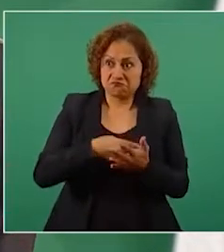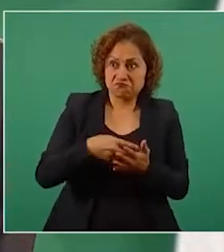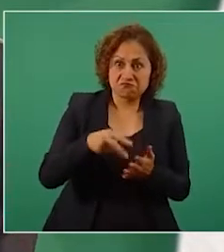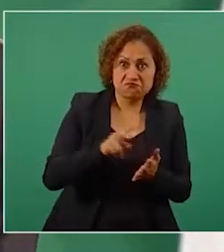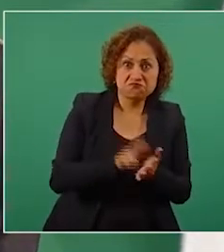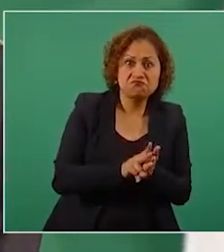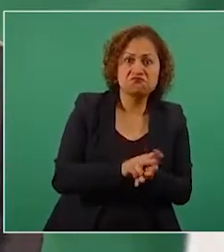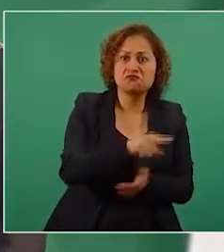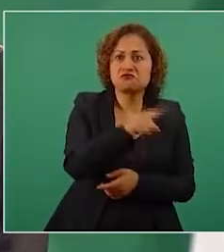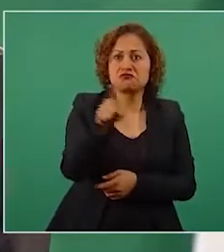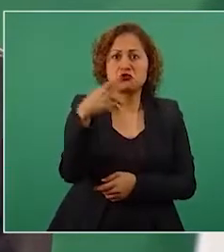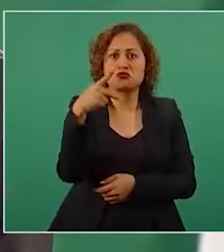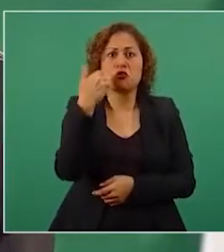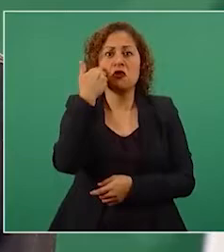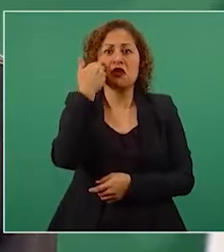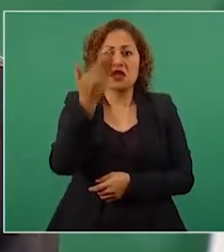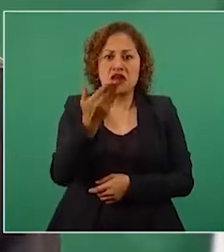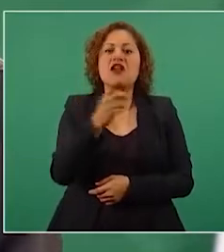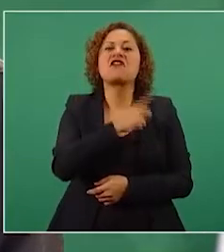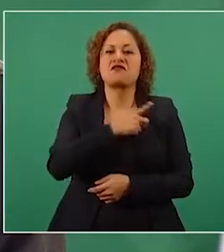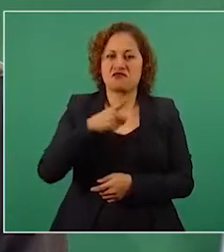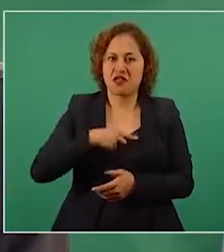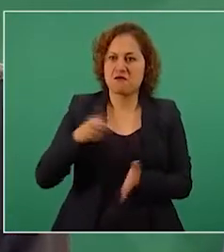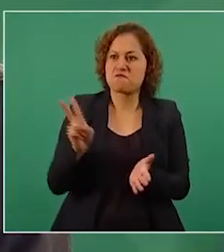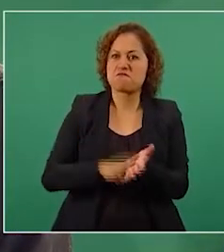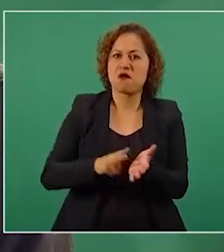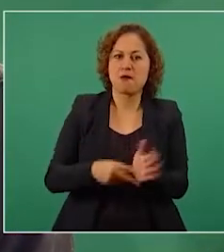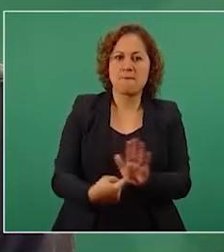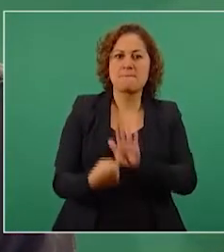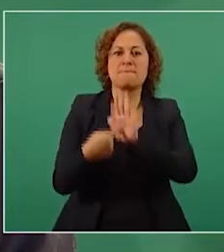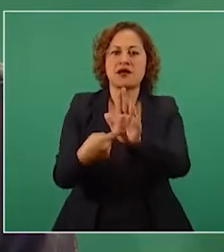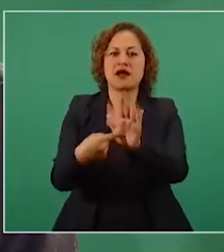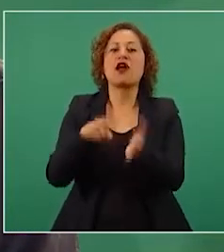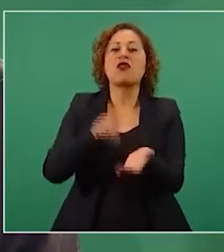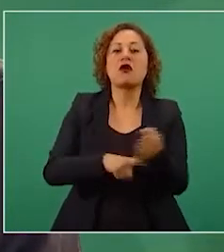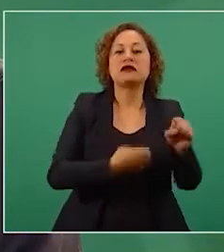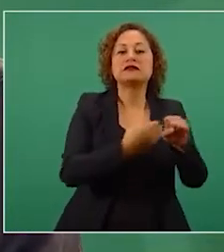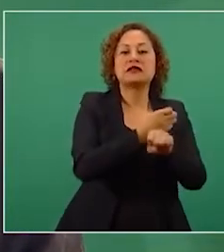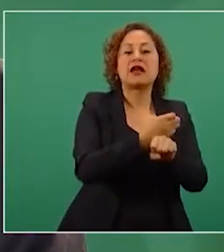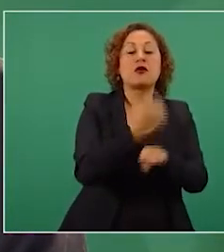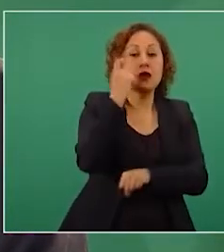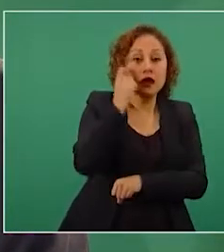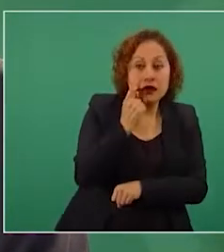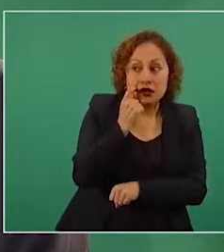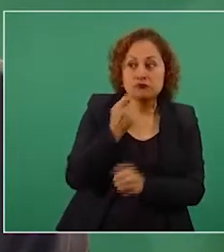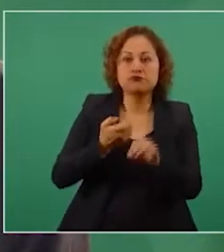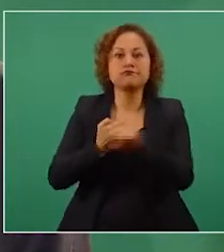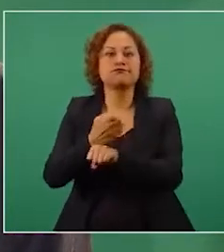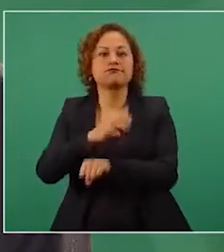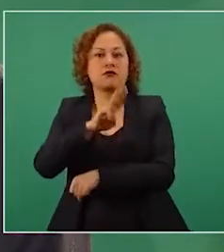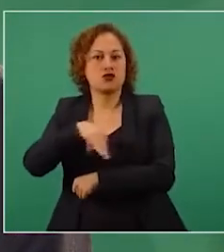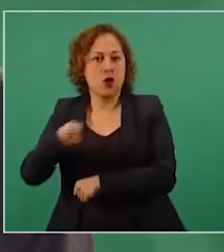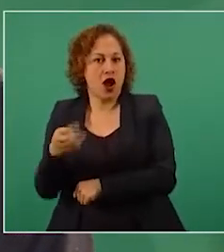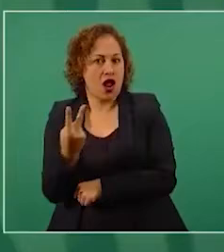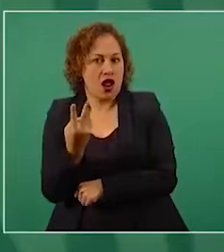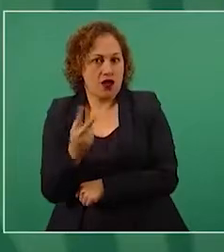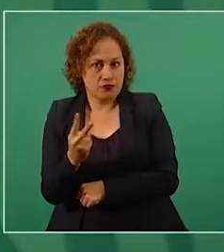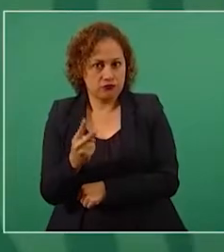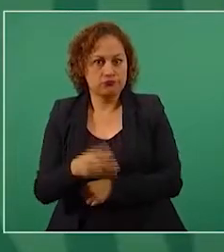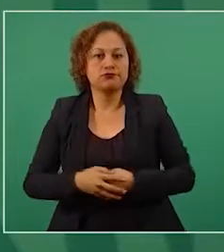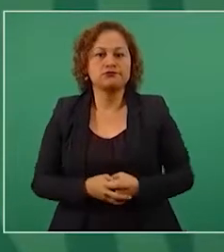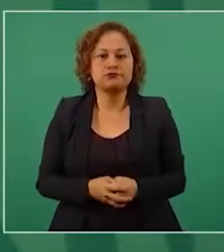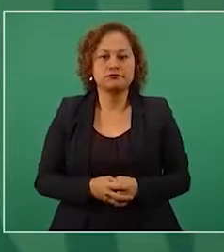Guerrero y en Michoacán, debe también, lo